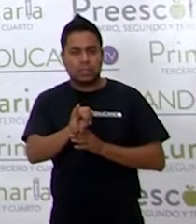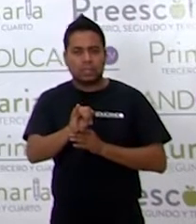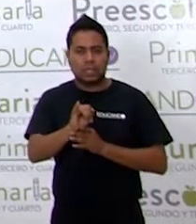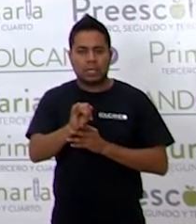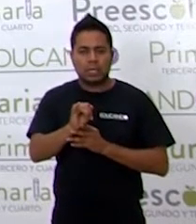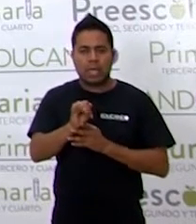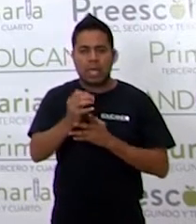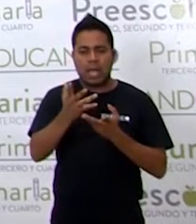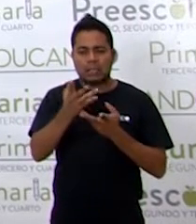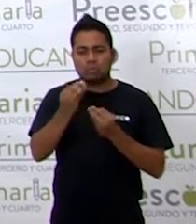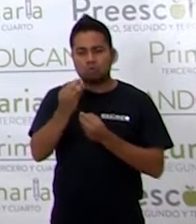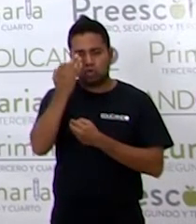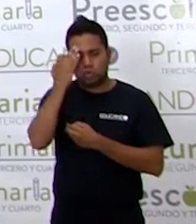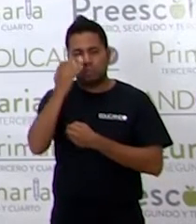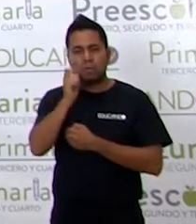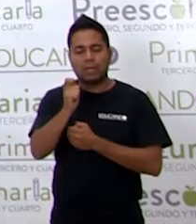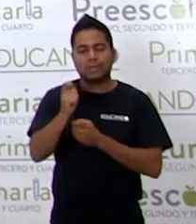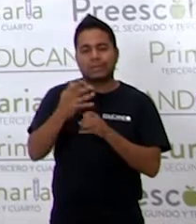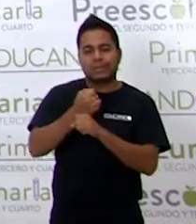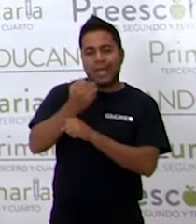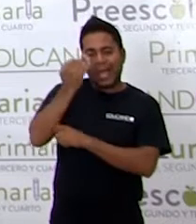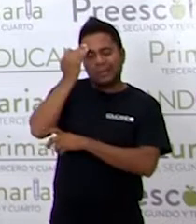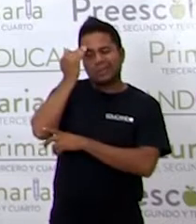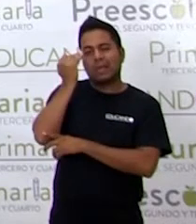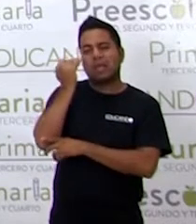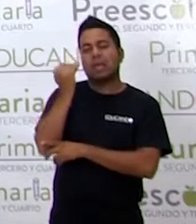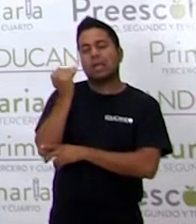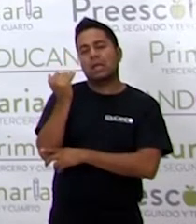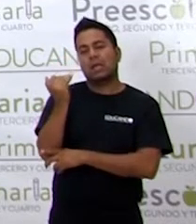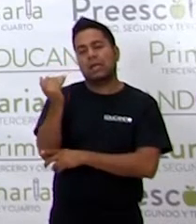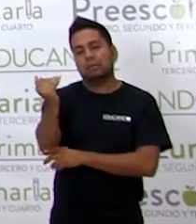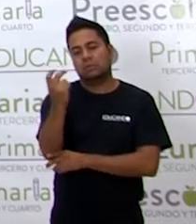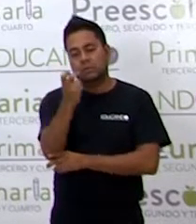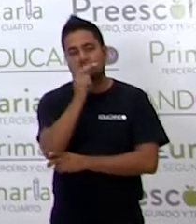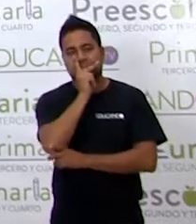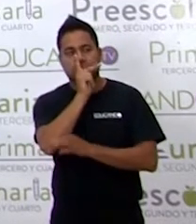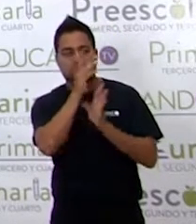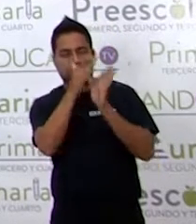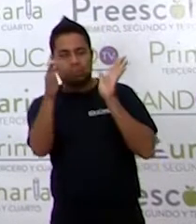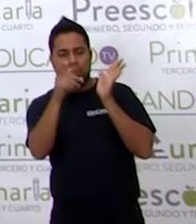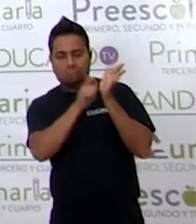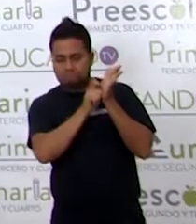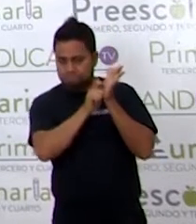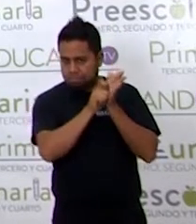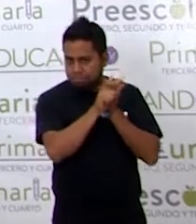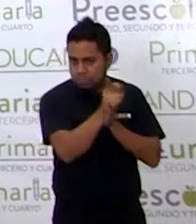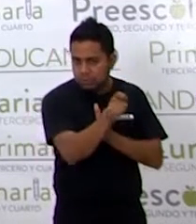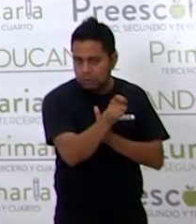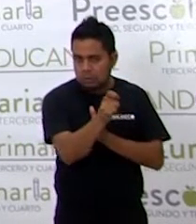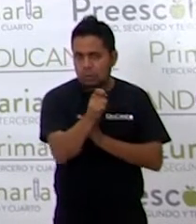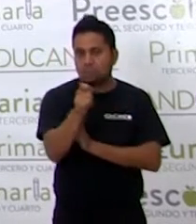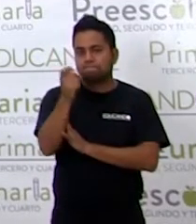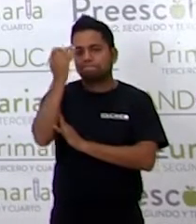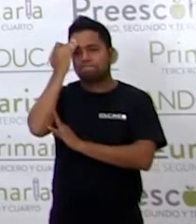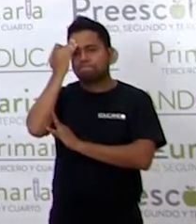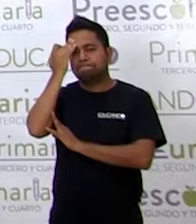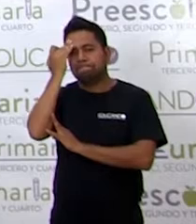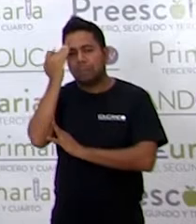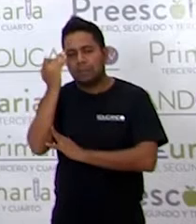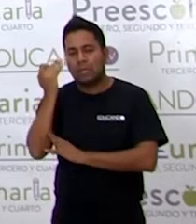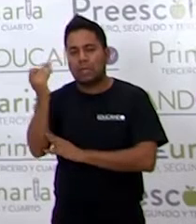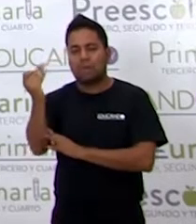mucho tiempo. Con una frase. Vamos a subrayar. Hace mucho tiempo.